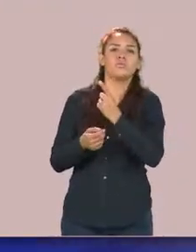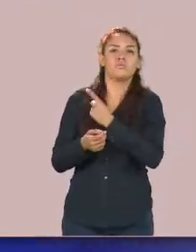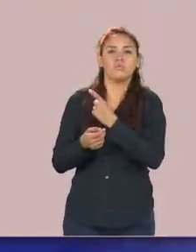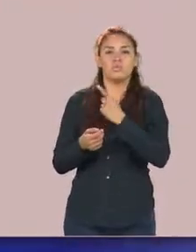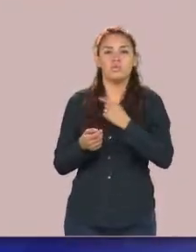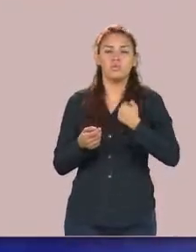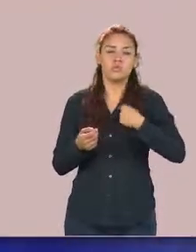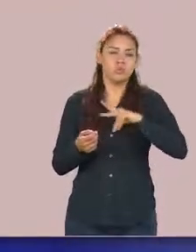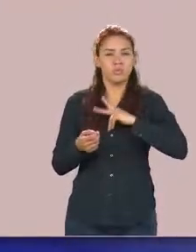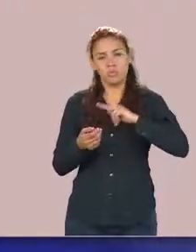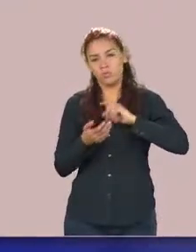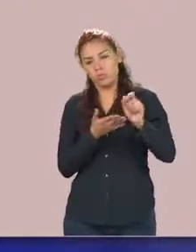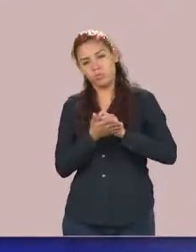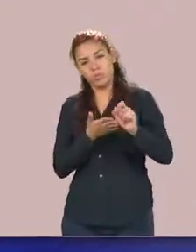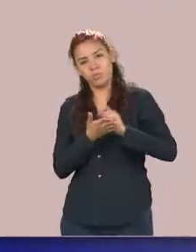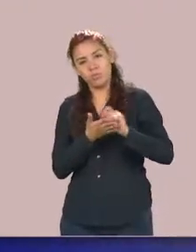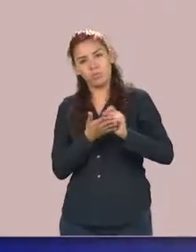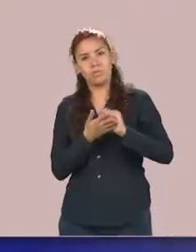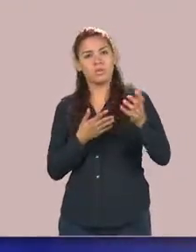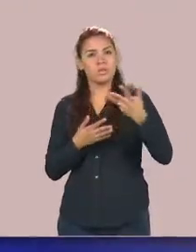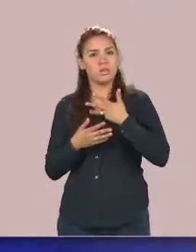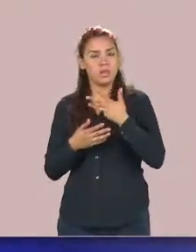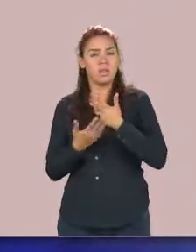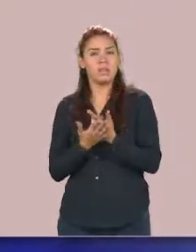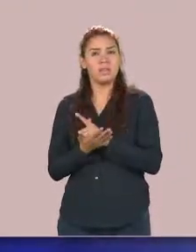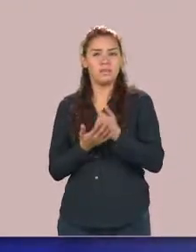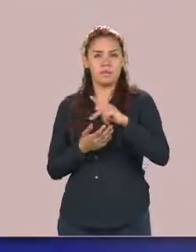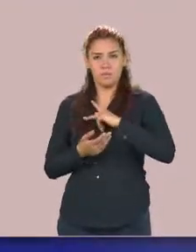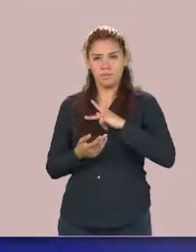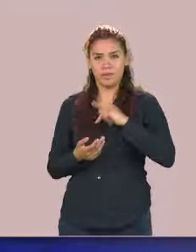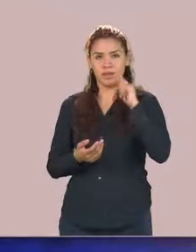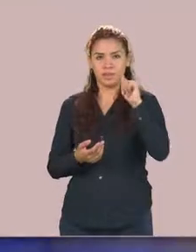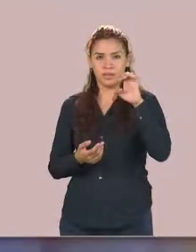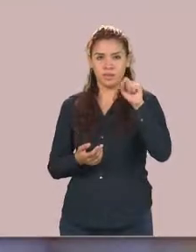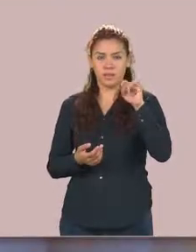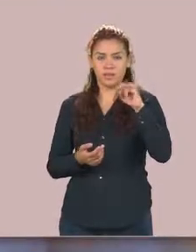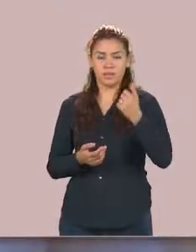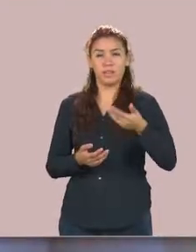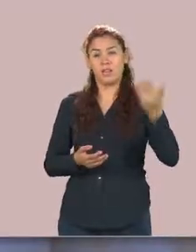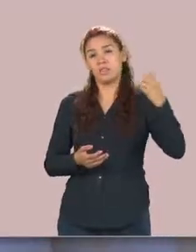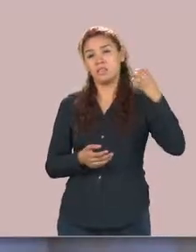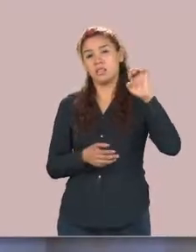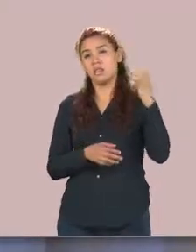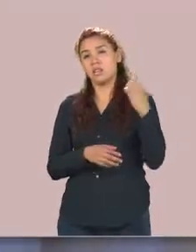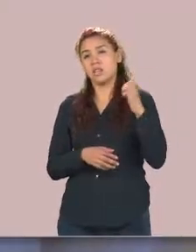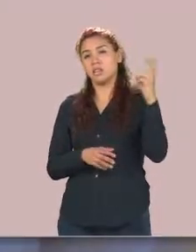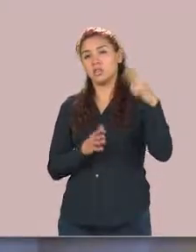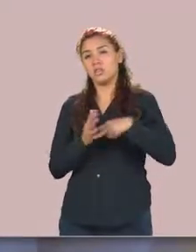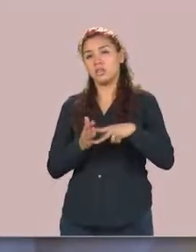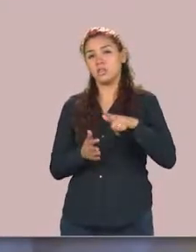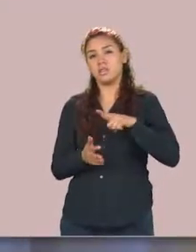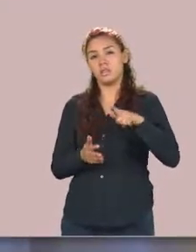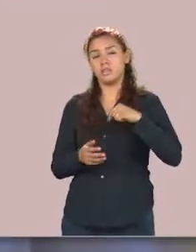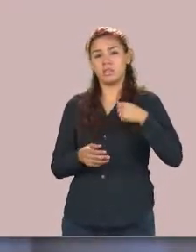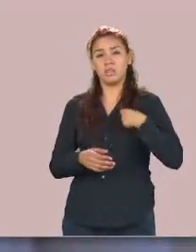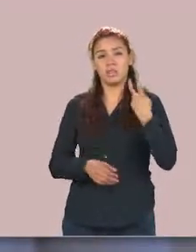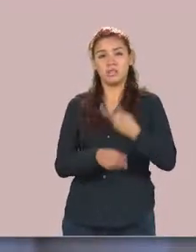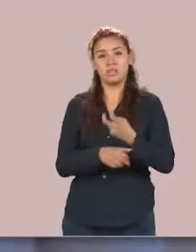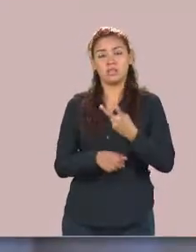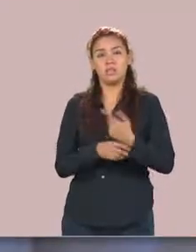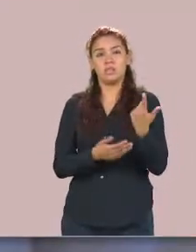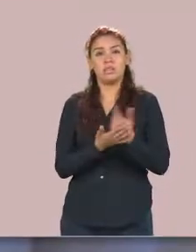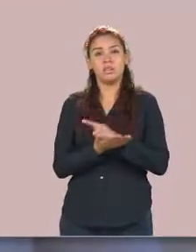autor, tenemos ya el libro de mi tesis y ahora, en enero del 2017, acabo de publicar un segundo libro como autor único